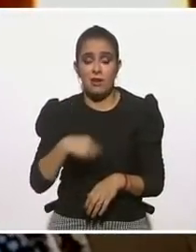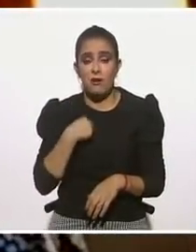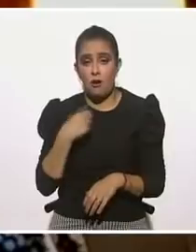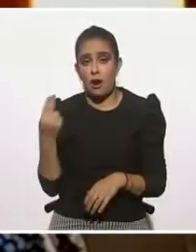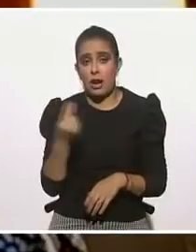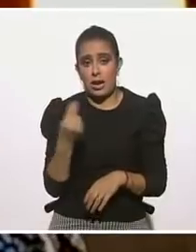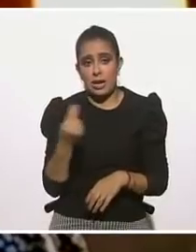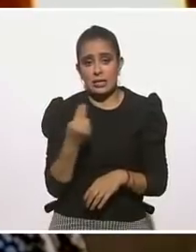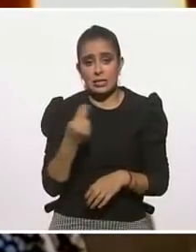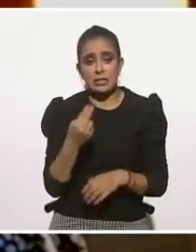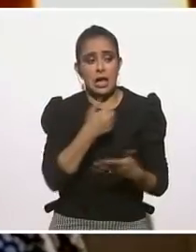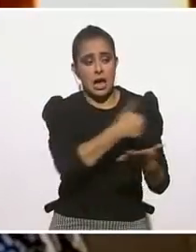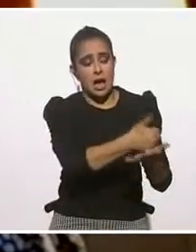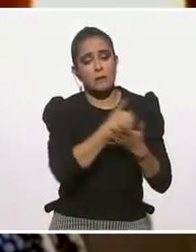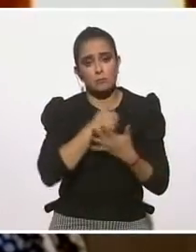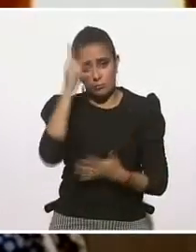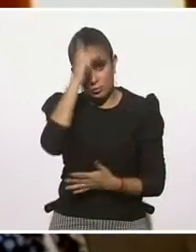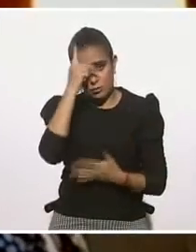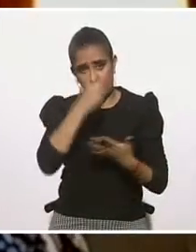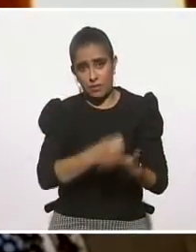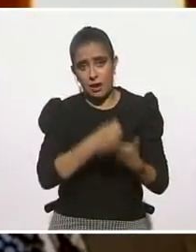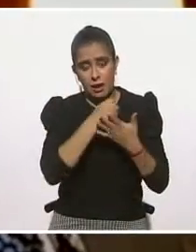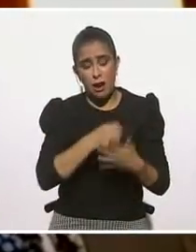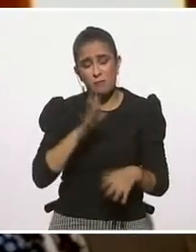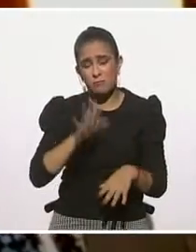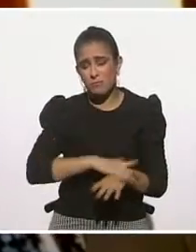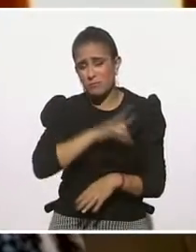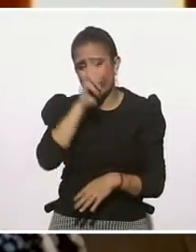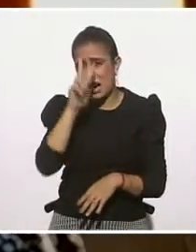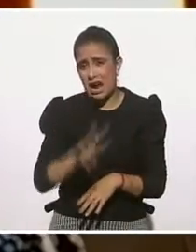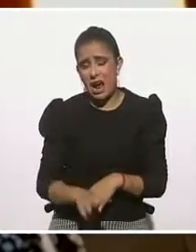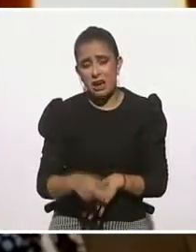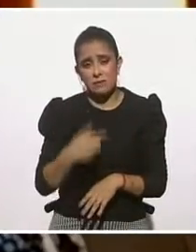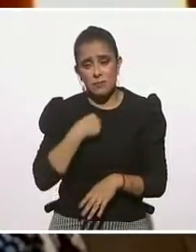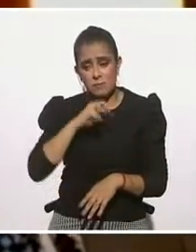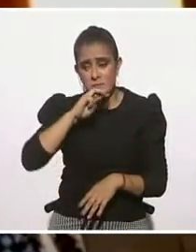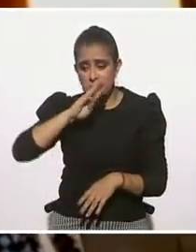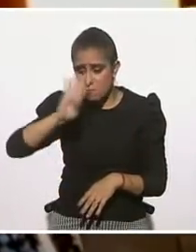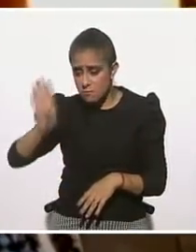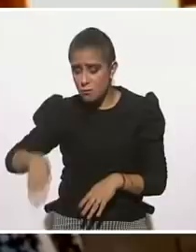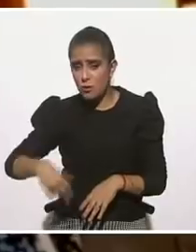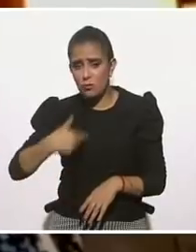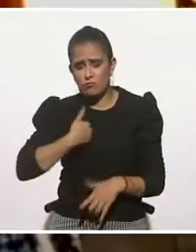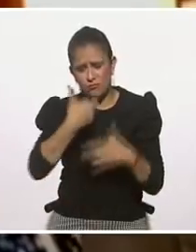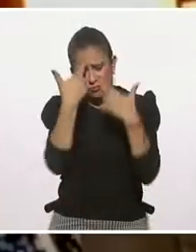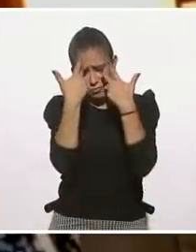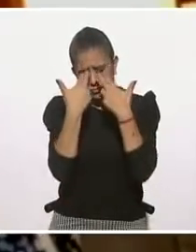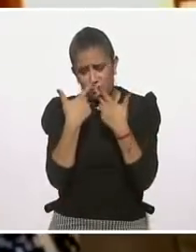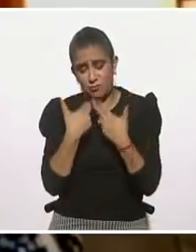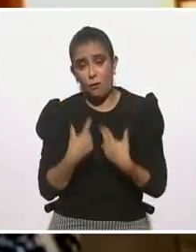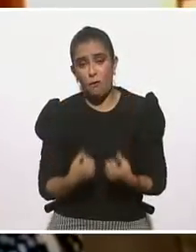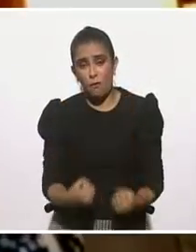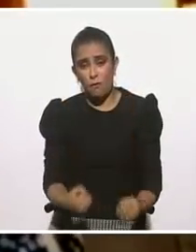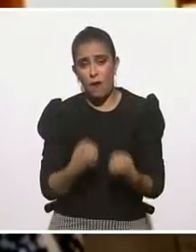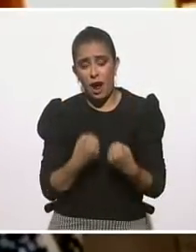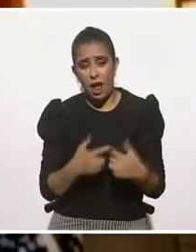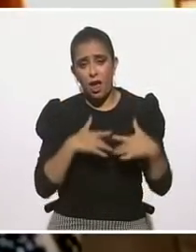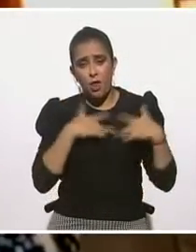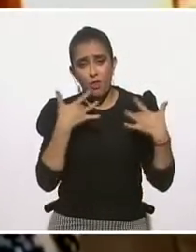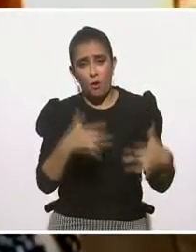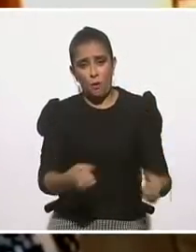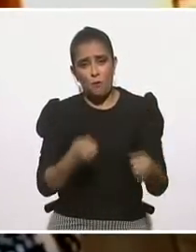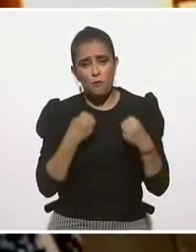tener apoyo terapéutico porque considero que se convirtió en un duelo crónico porque pues no